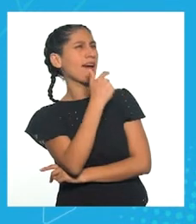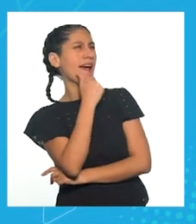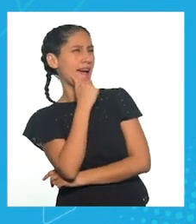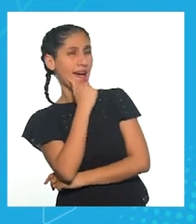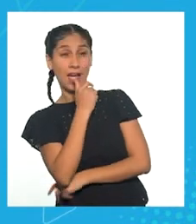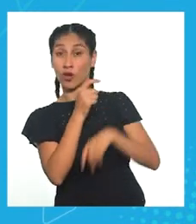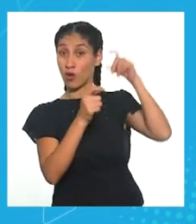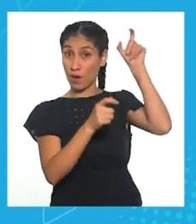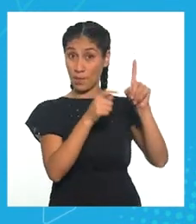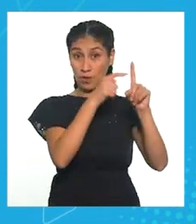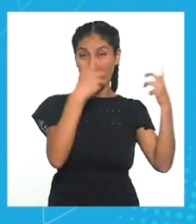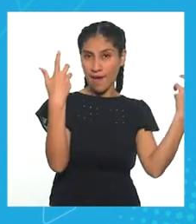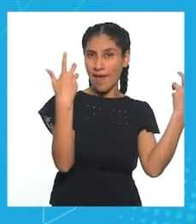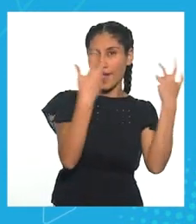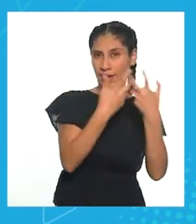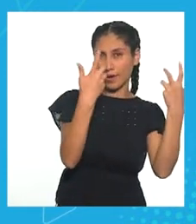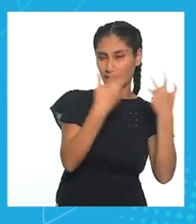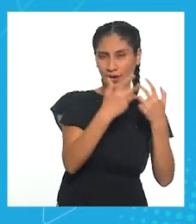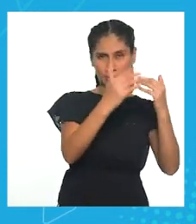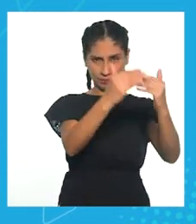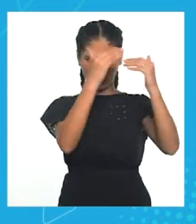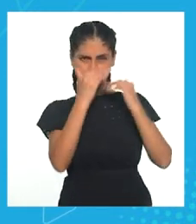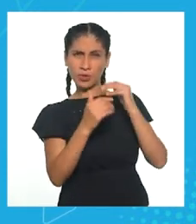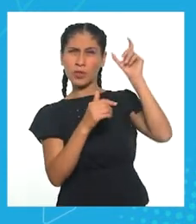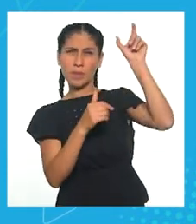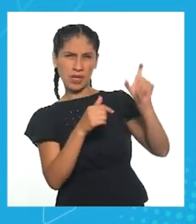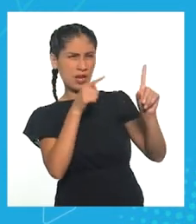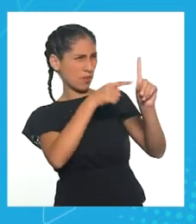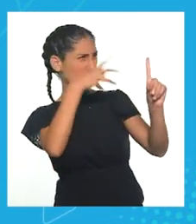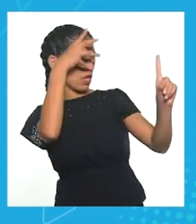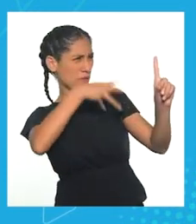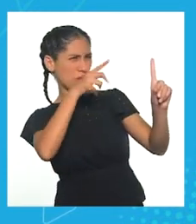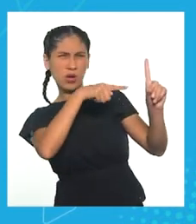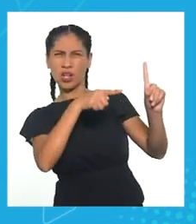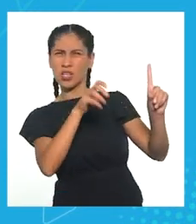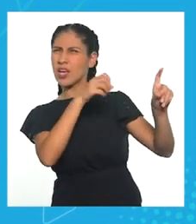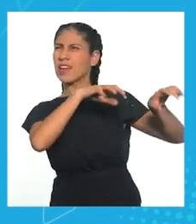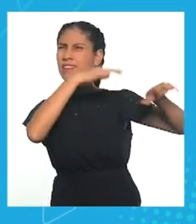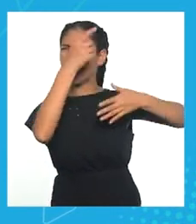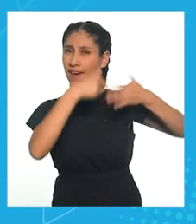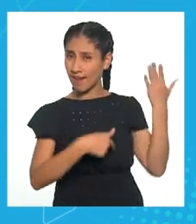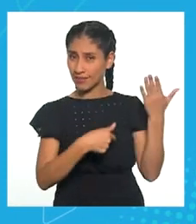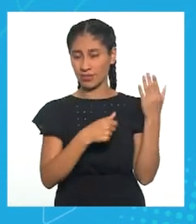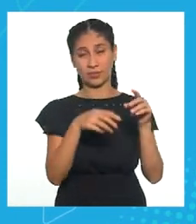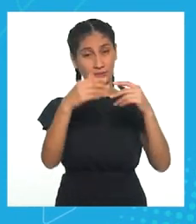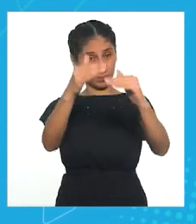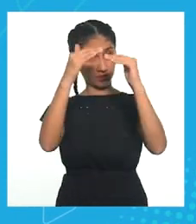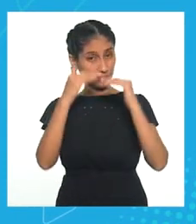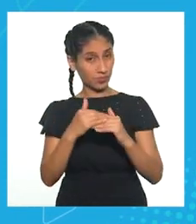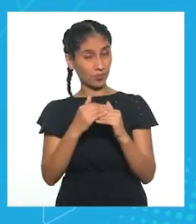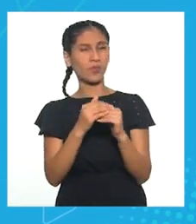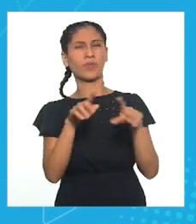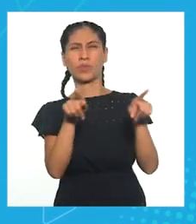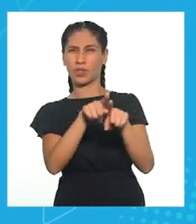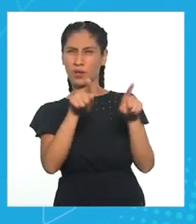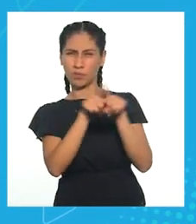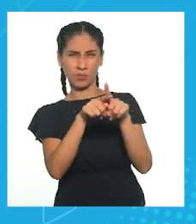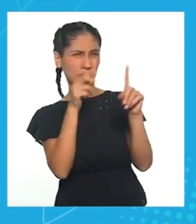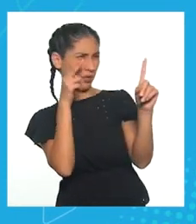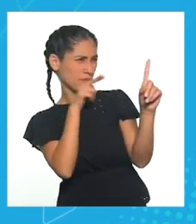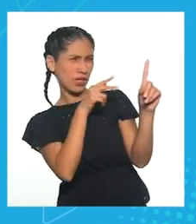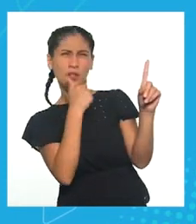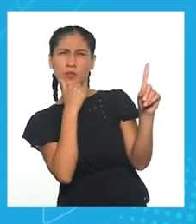el usuario, concentrándonos en cómo actúan las personas más que en lo que nos dicen. 3. Definir cuál será el asunto